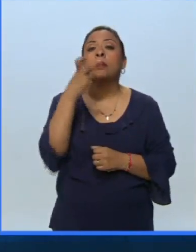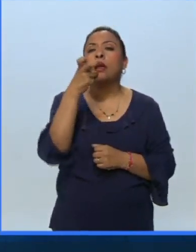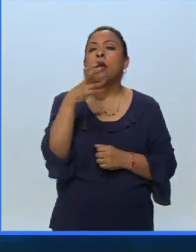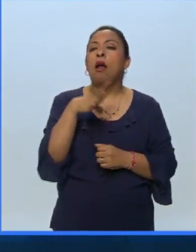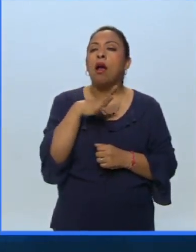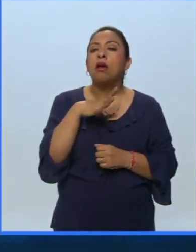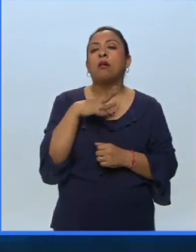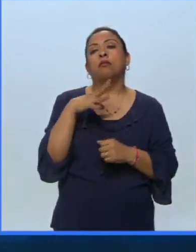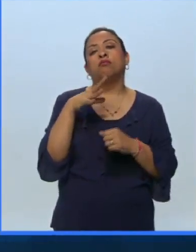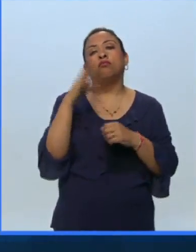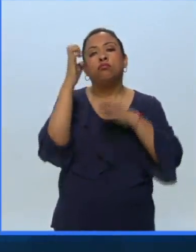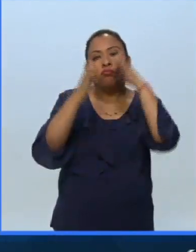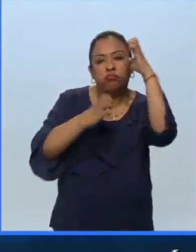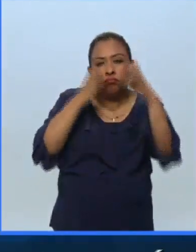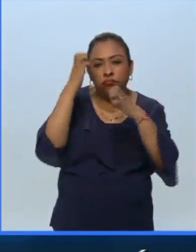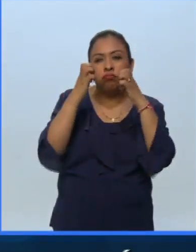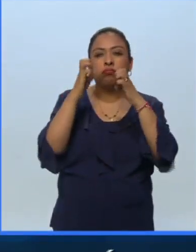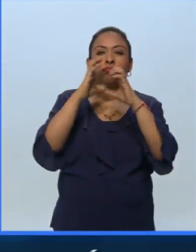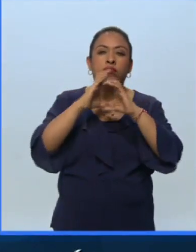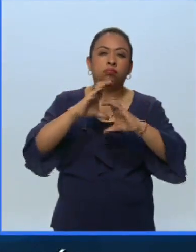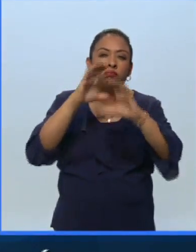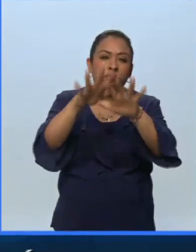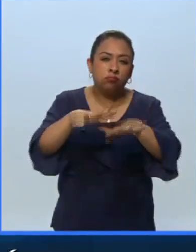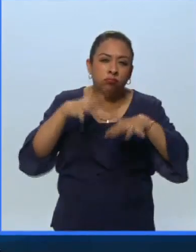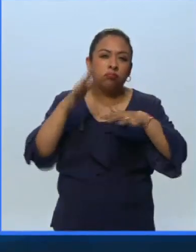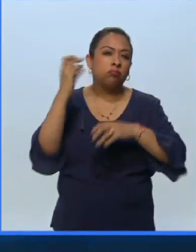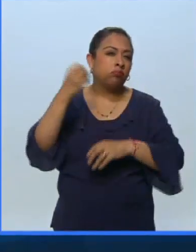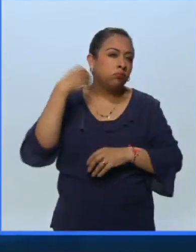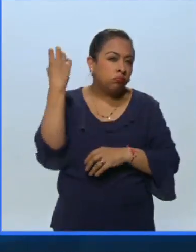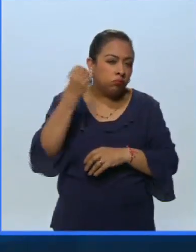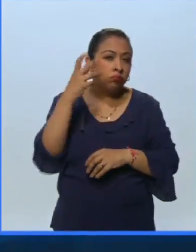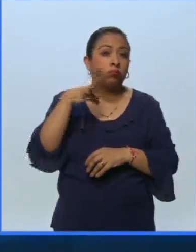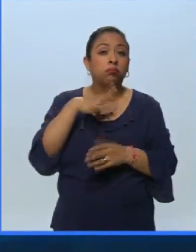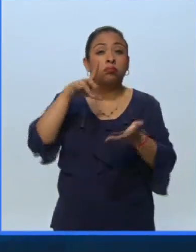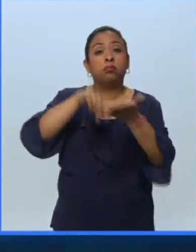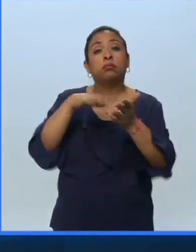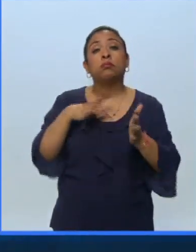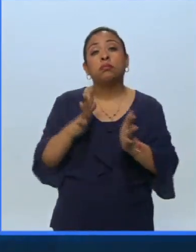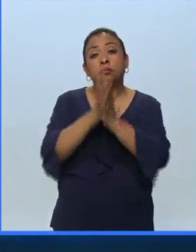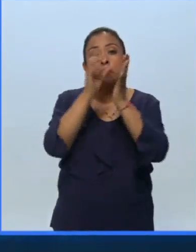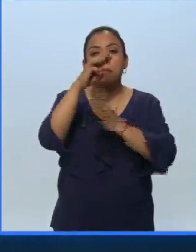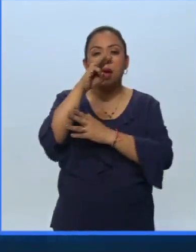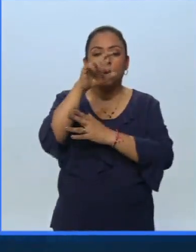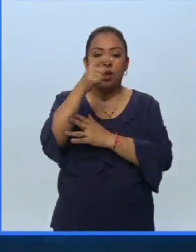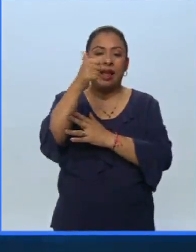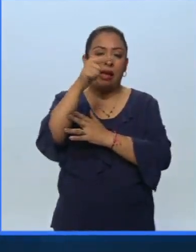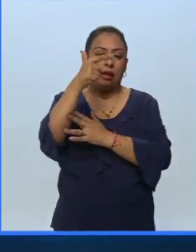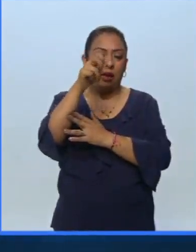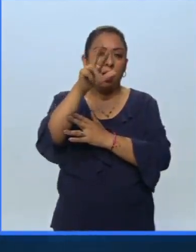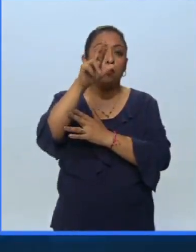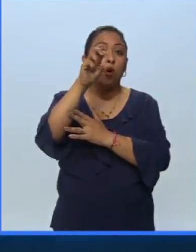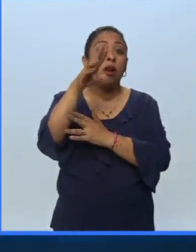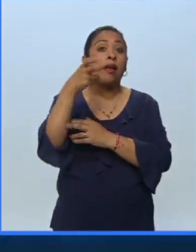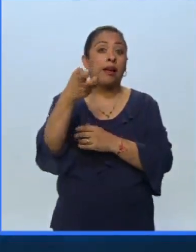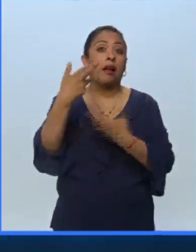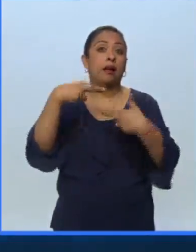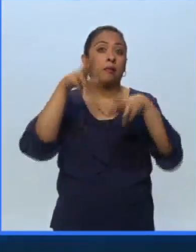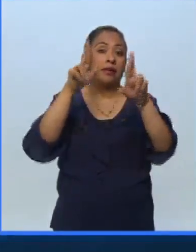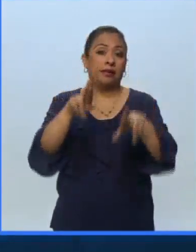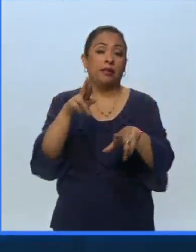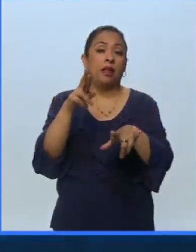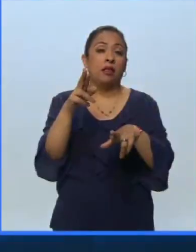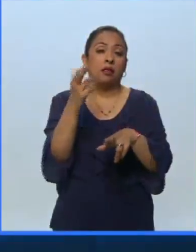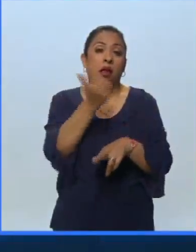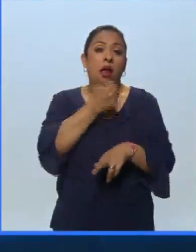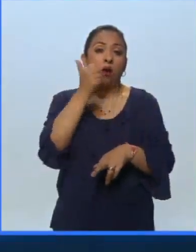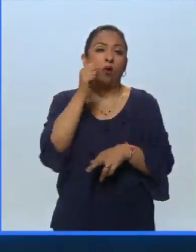motivado exposiciones, conciertos y conferencias donde se consideró la participación de Manuel Aguilar Mora quien fuera representante estudiantil